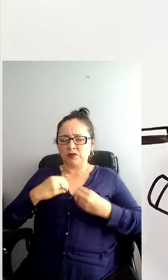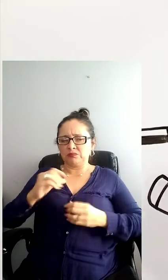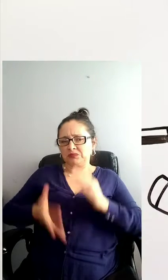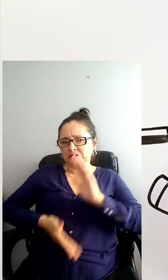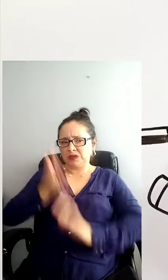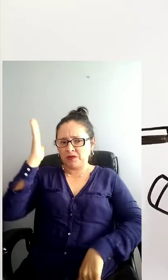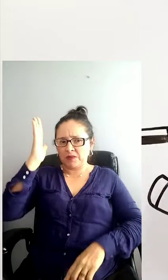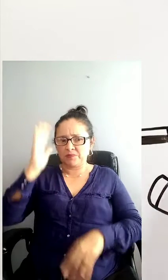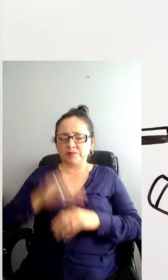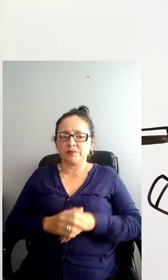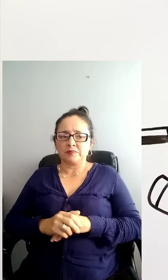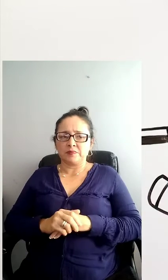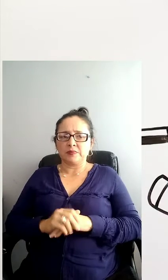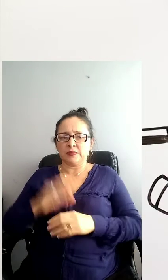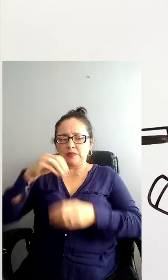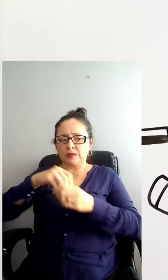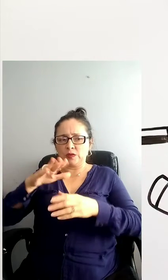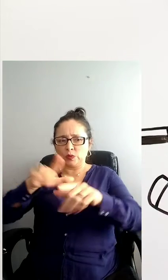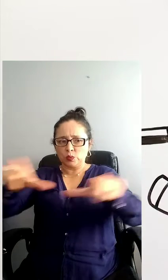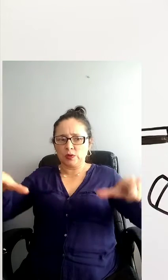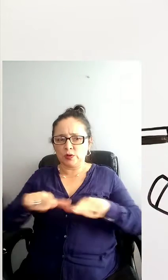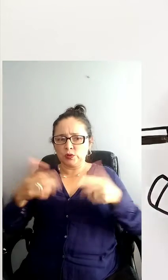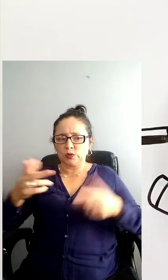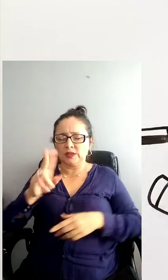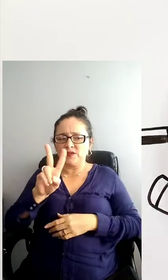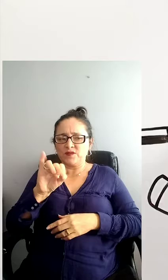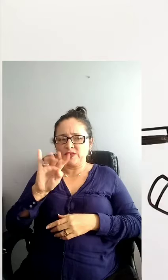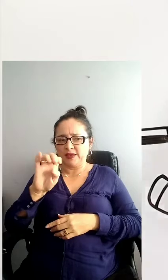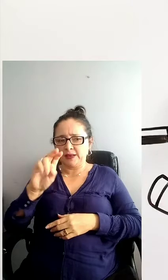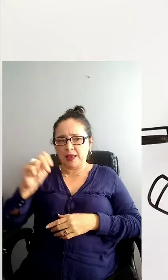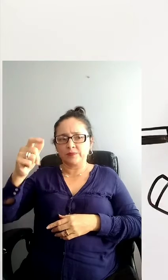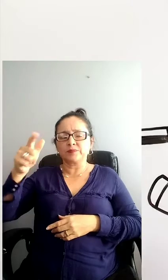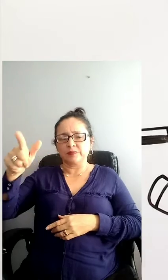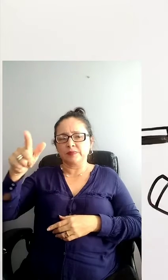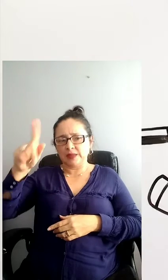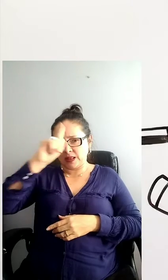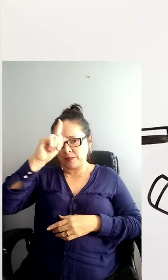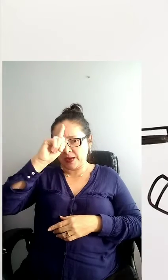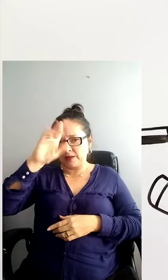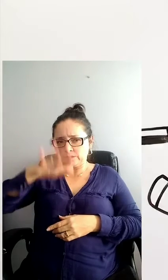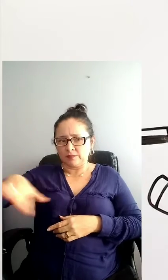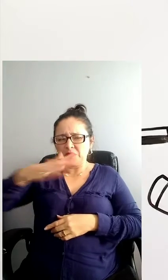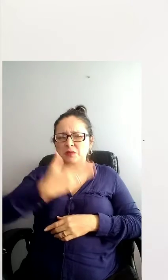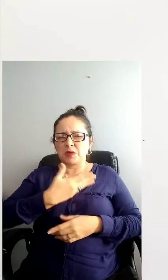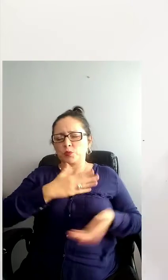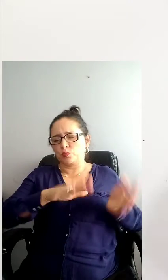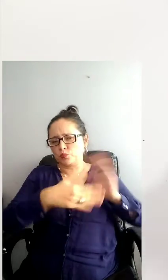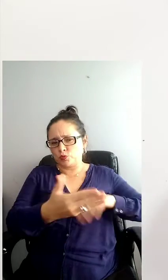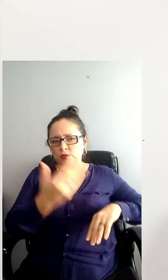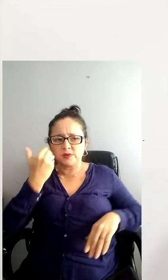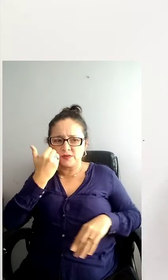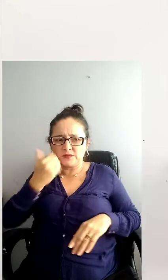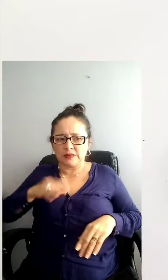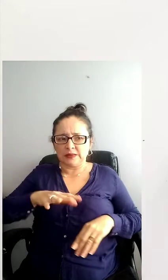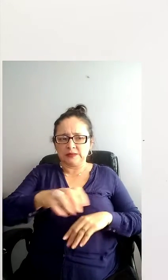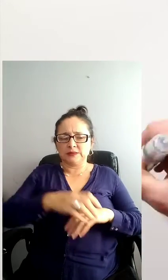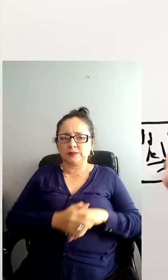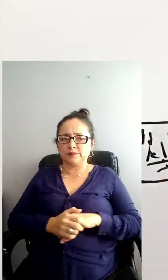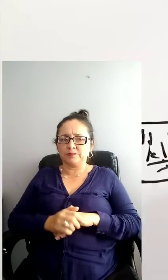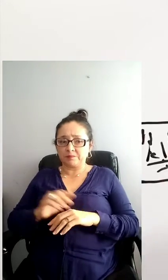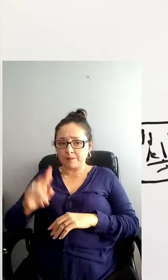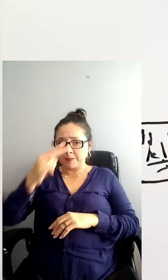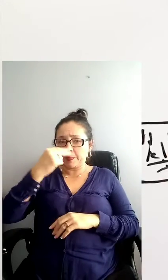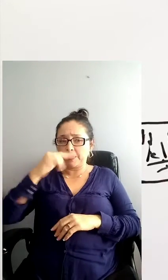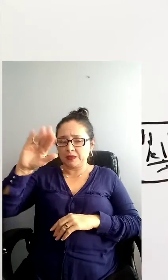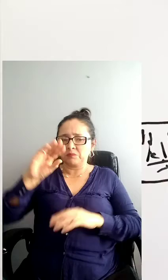ingresar en la Academia de Bellas Artes, aunque nunca consiguió entrar. Unos años después, su madre fallece con un canteríado en la capital austríaca vendiendo